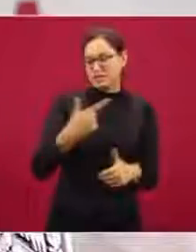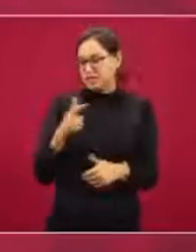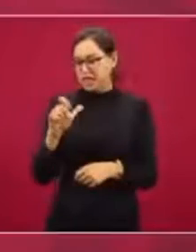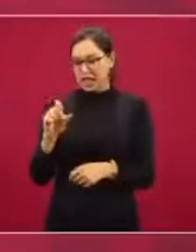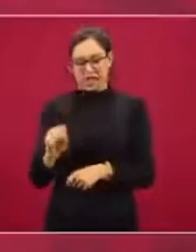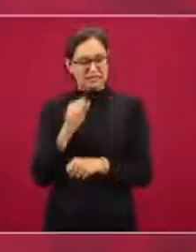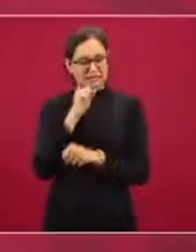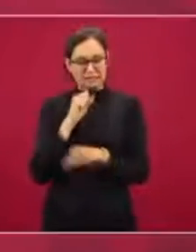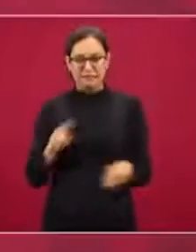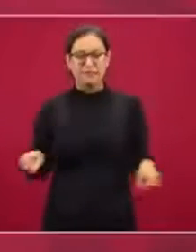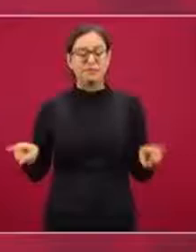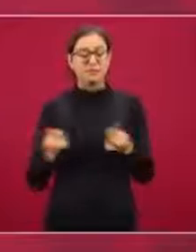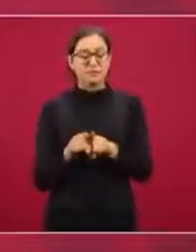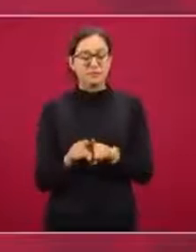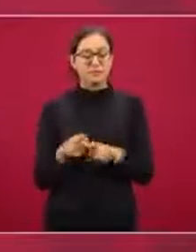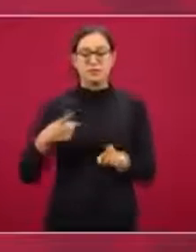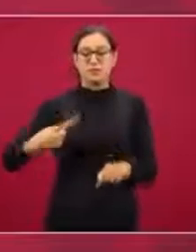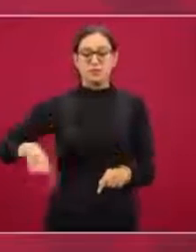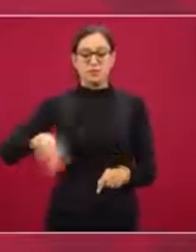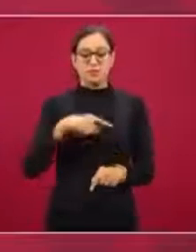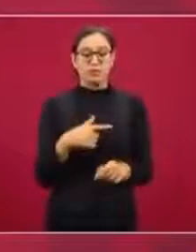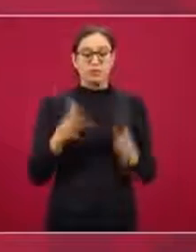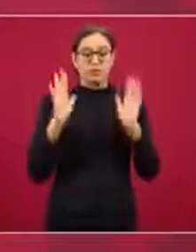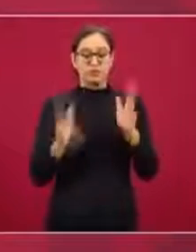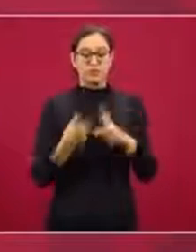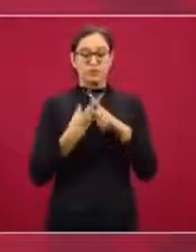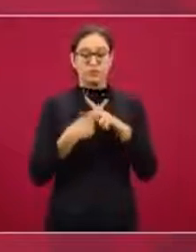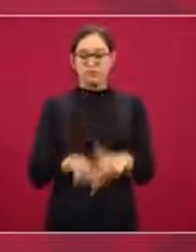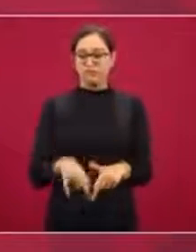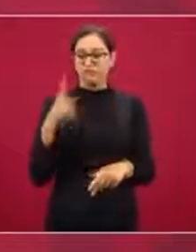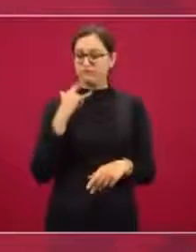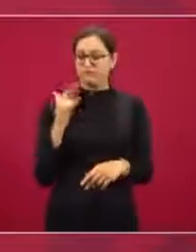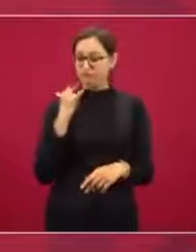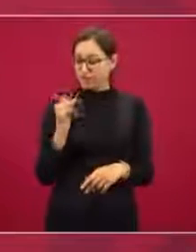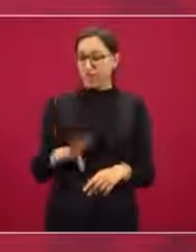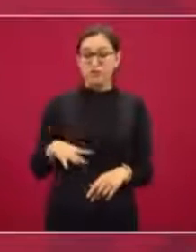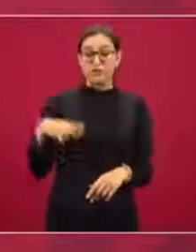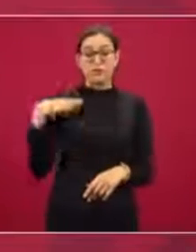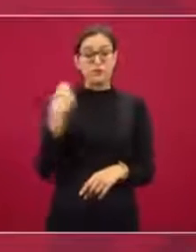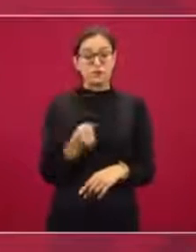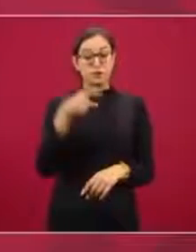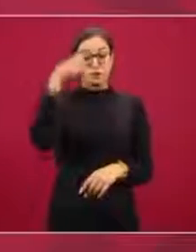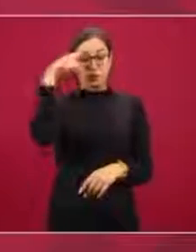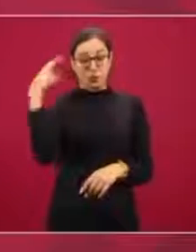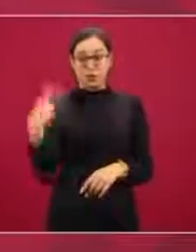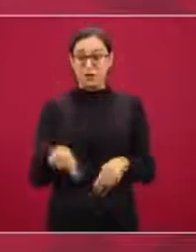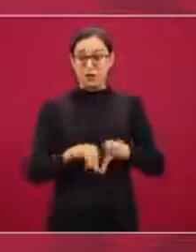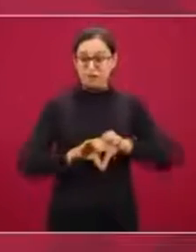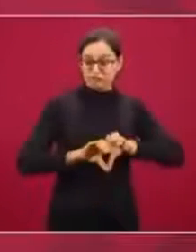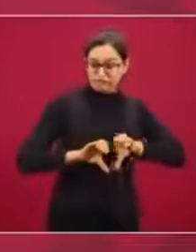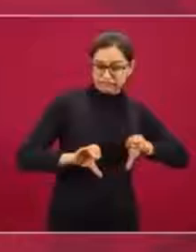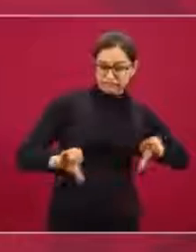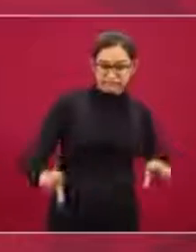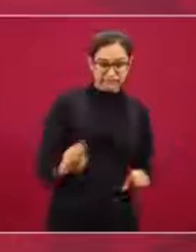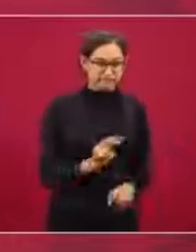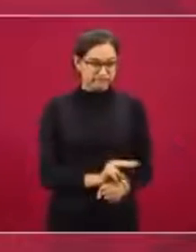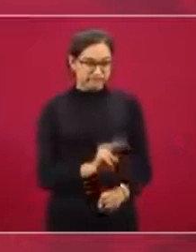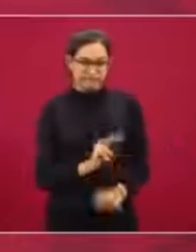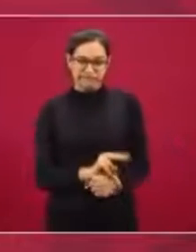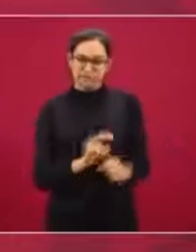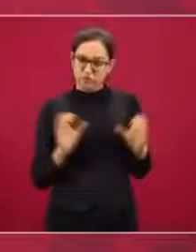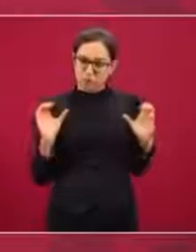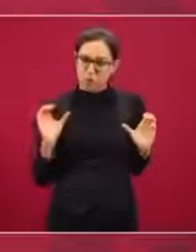Y estamos reforzando el plan de cuidado de los ductos para